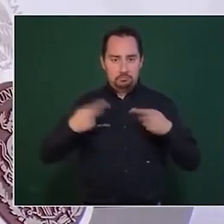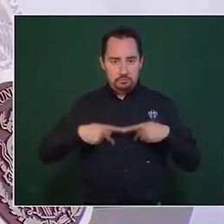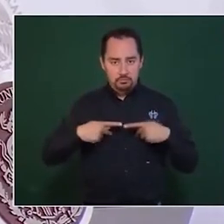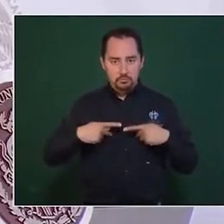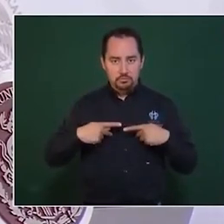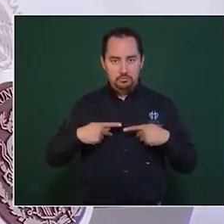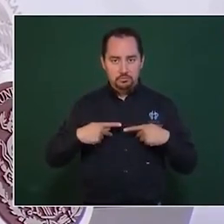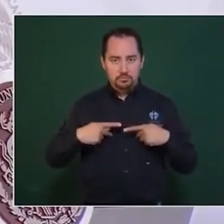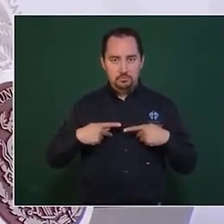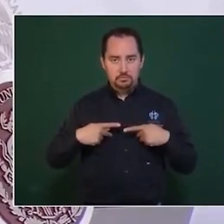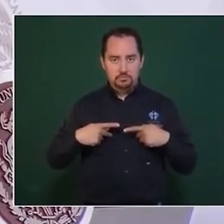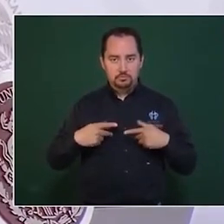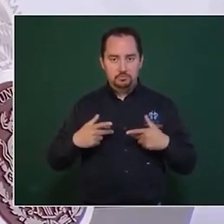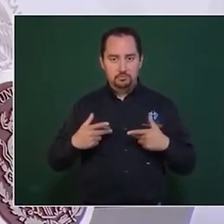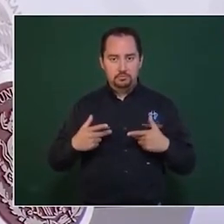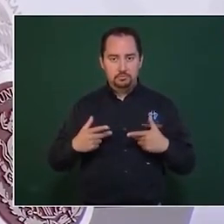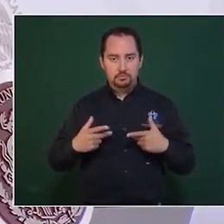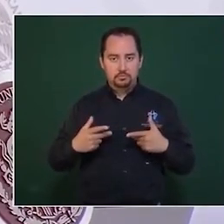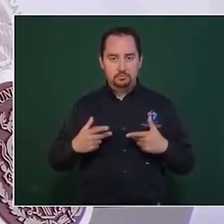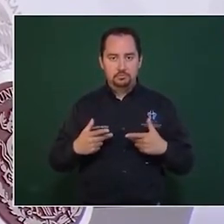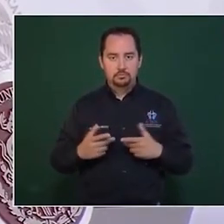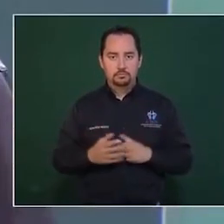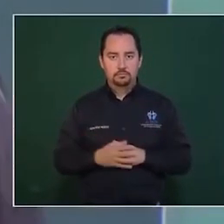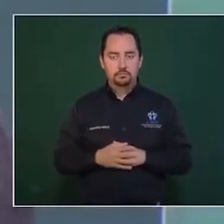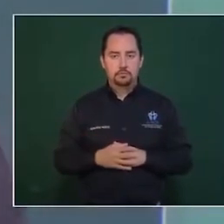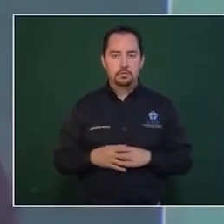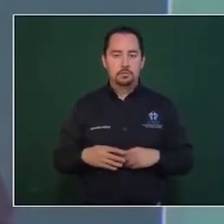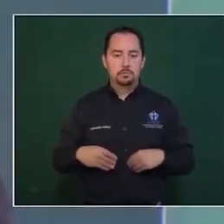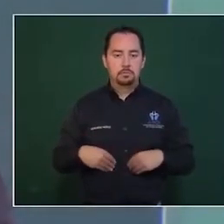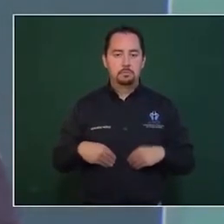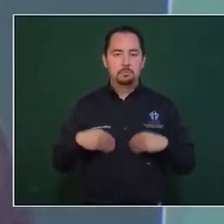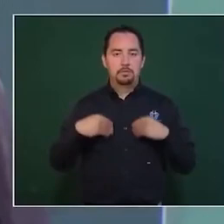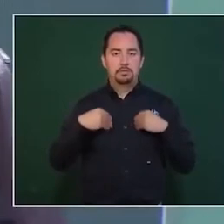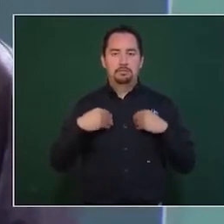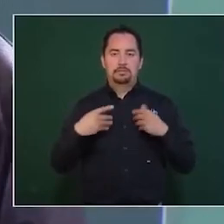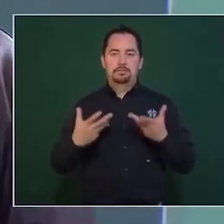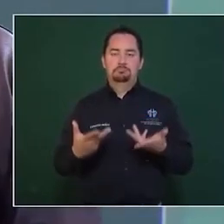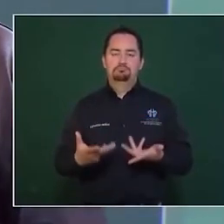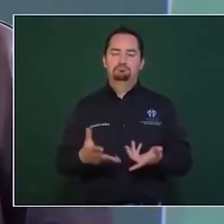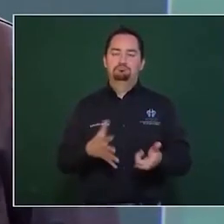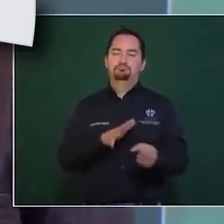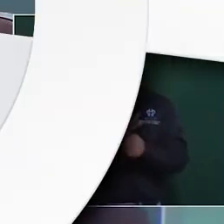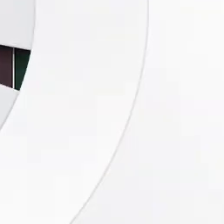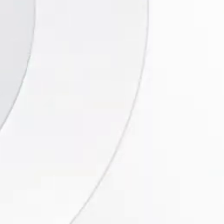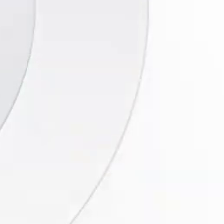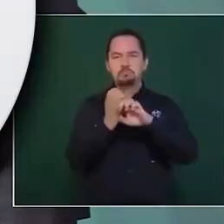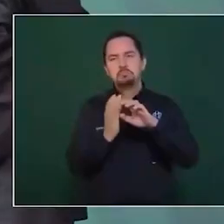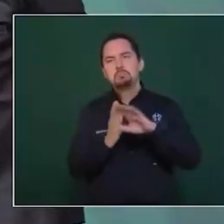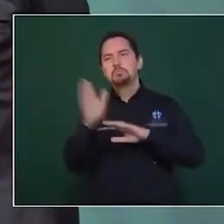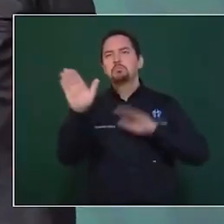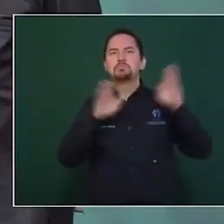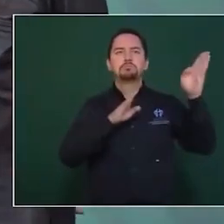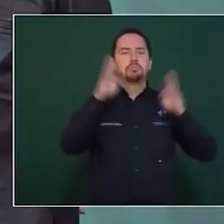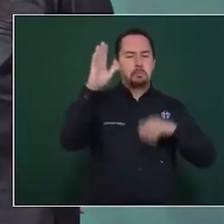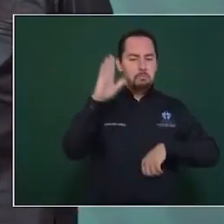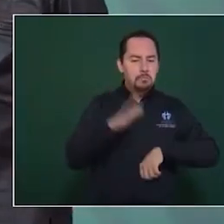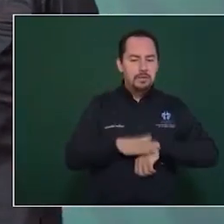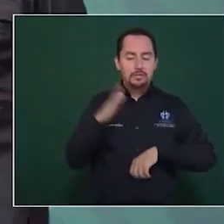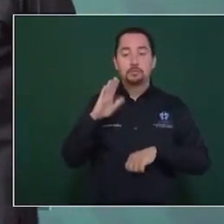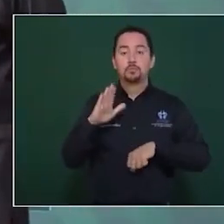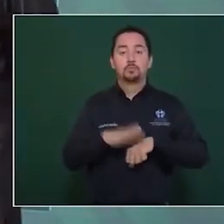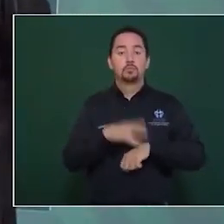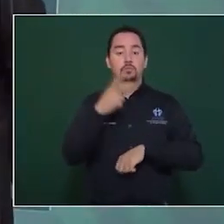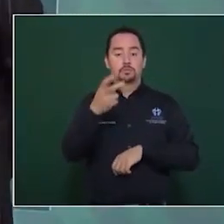colmada de atenciones, de privilegios. Celebro que haya